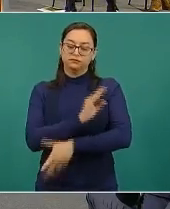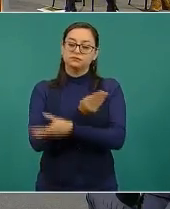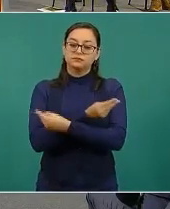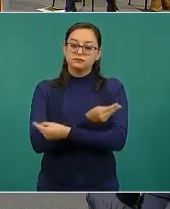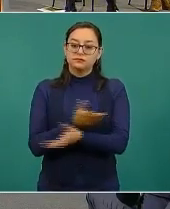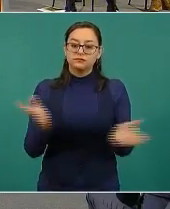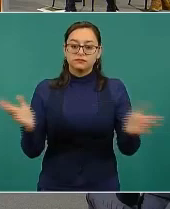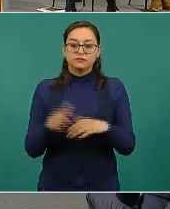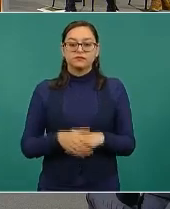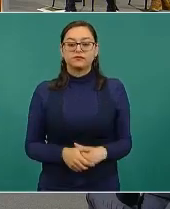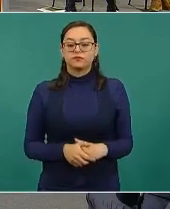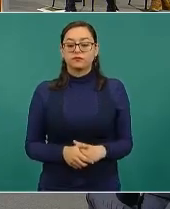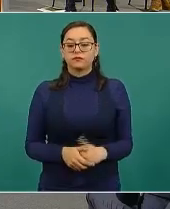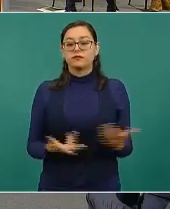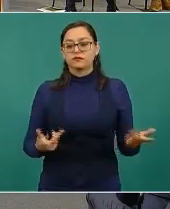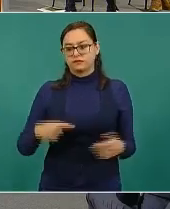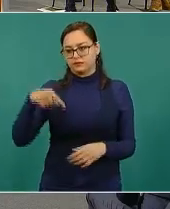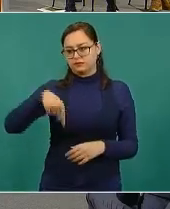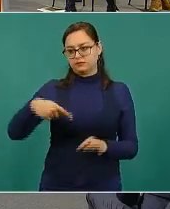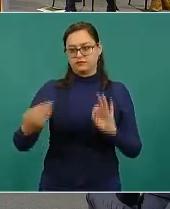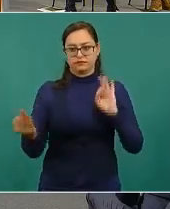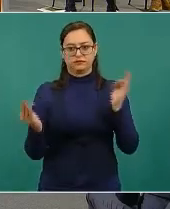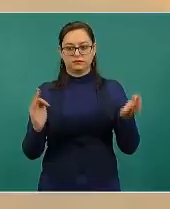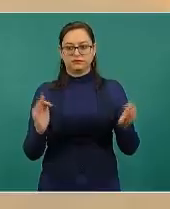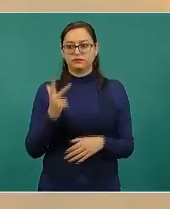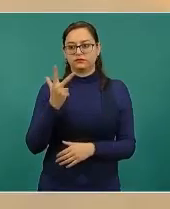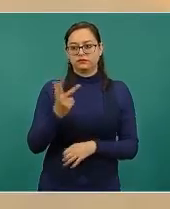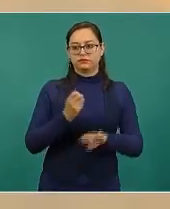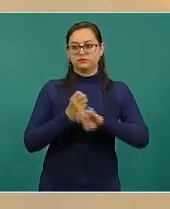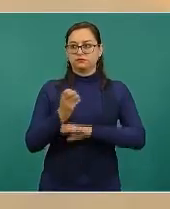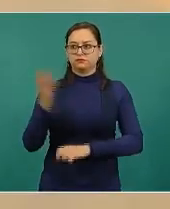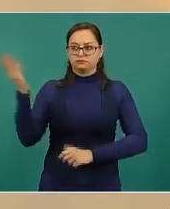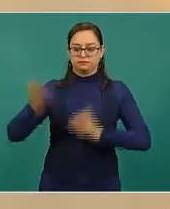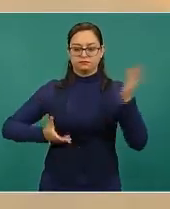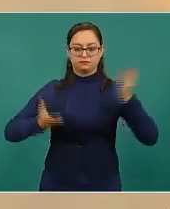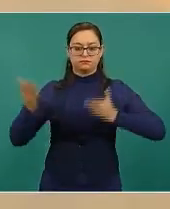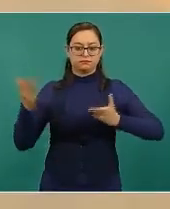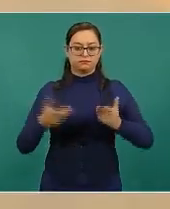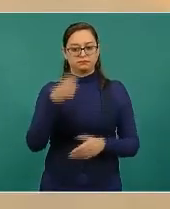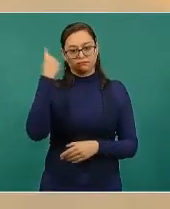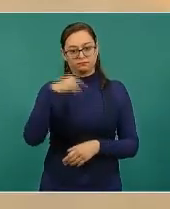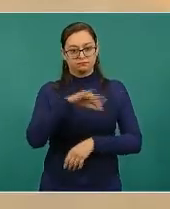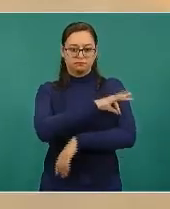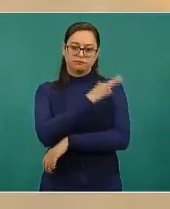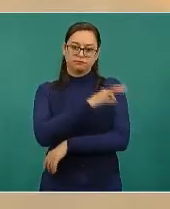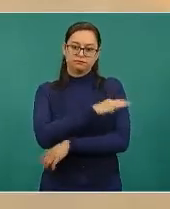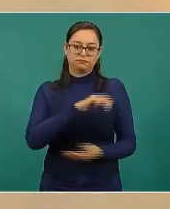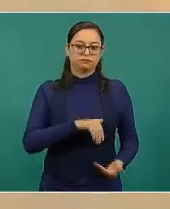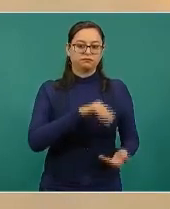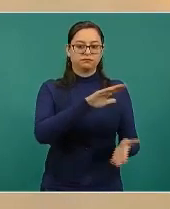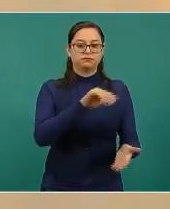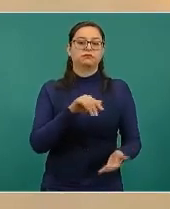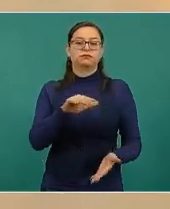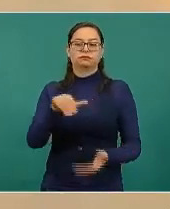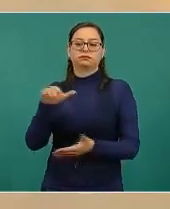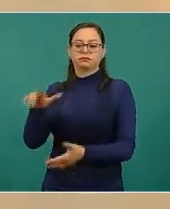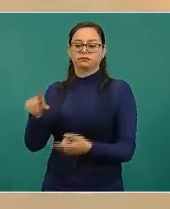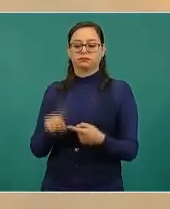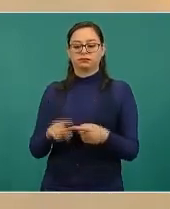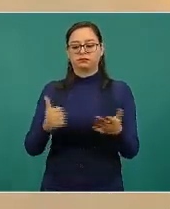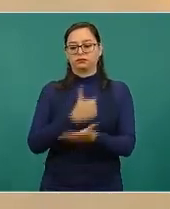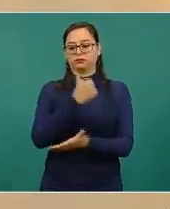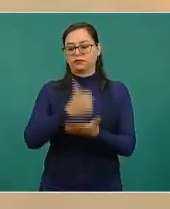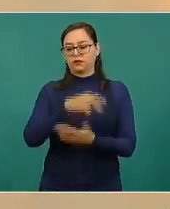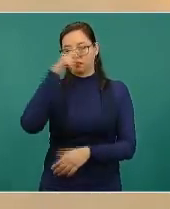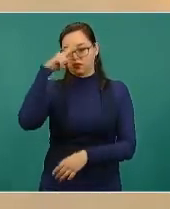Estas acudieron ocho entidades federativas al INCAN a recoger sus vacunas. Y fueron la Ciudad de México, Estado de